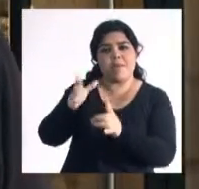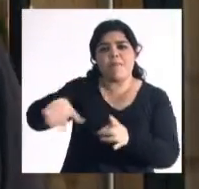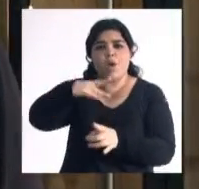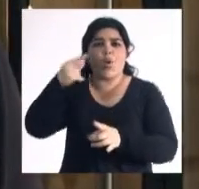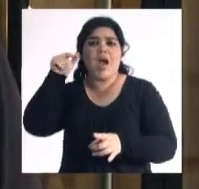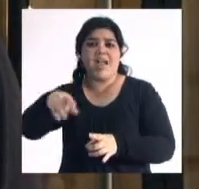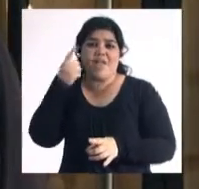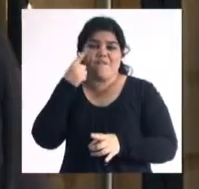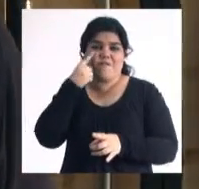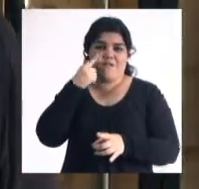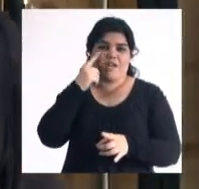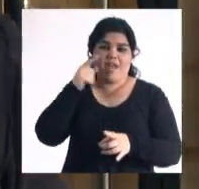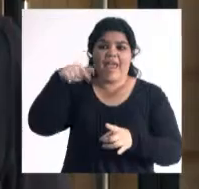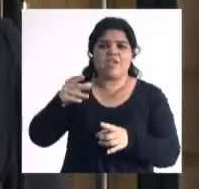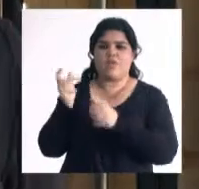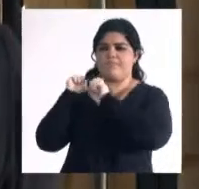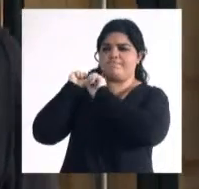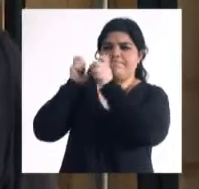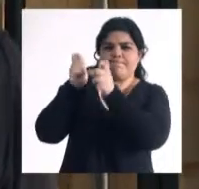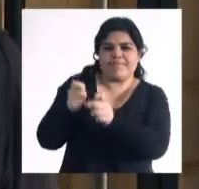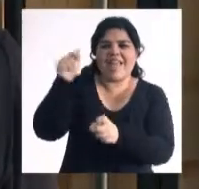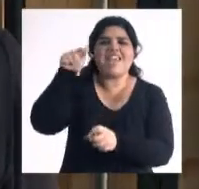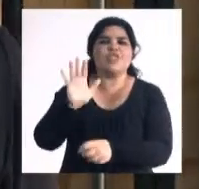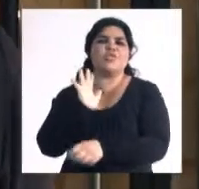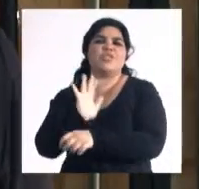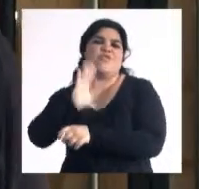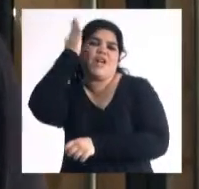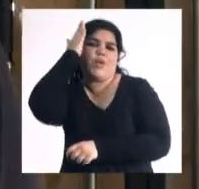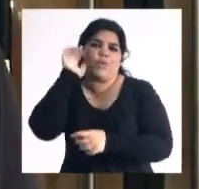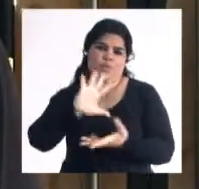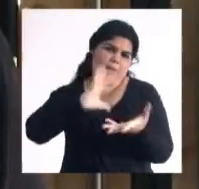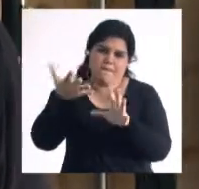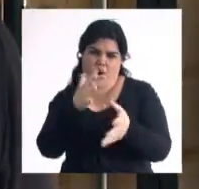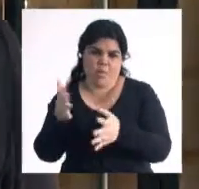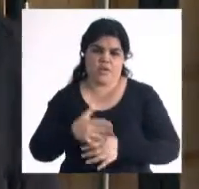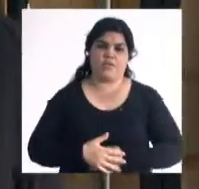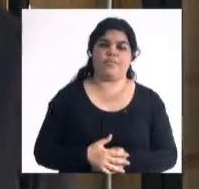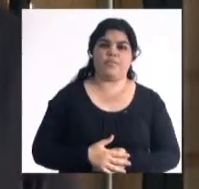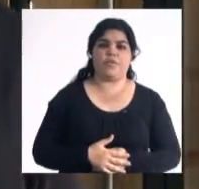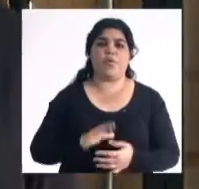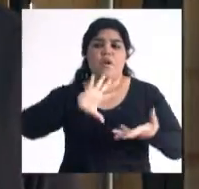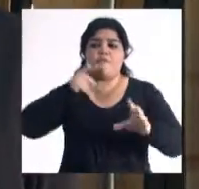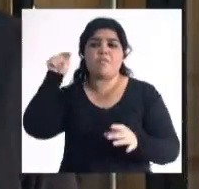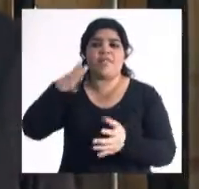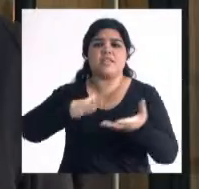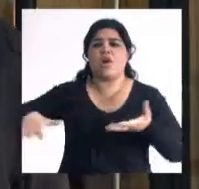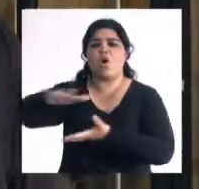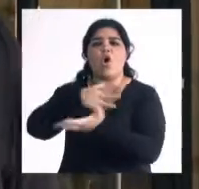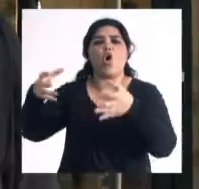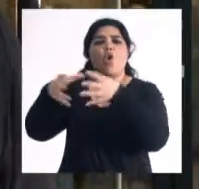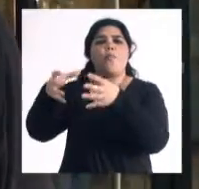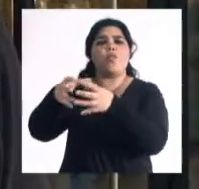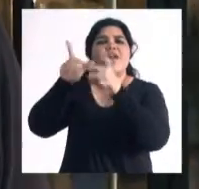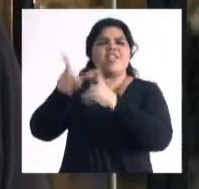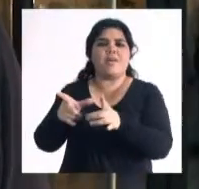la de una comunidad como elemento que conforma lo cultural. Desde ese punto de vista, la idea de comunidad también está muy